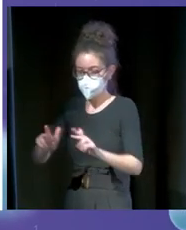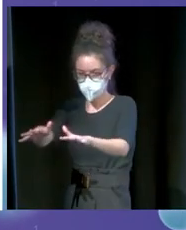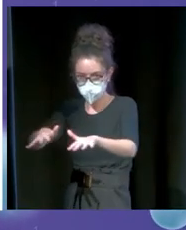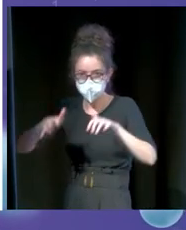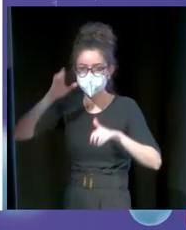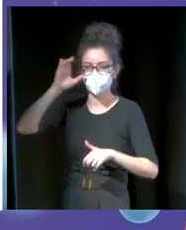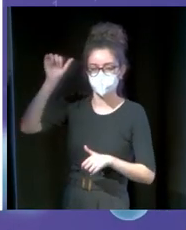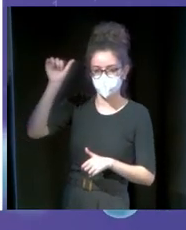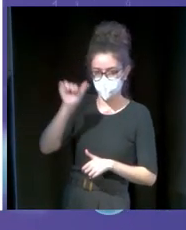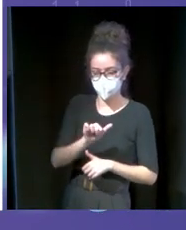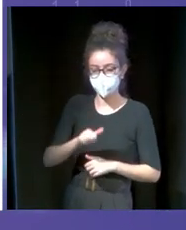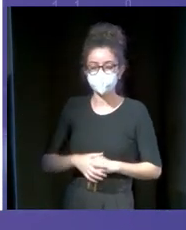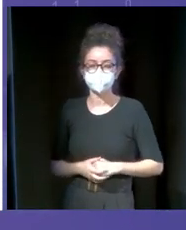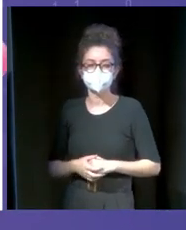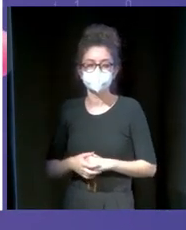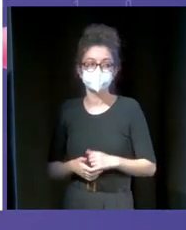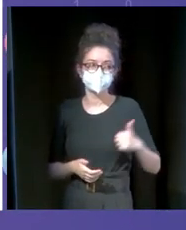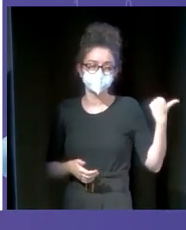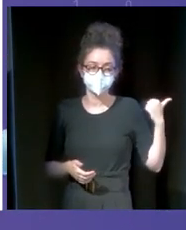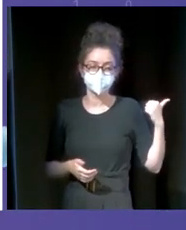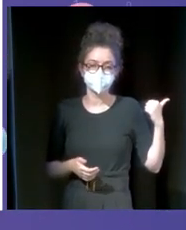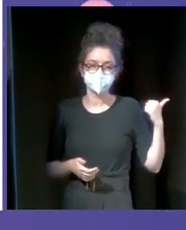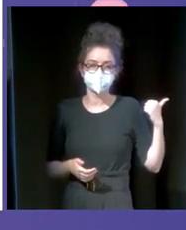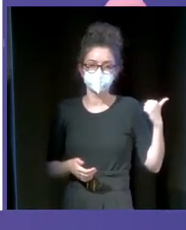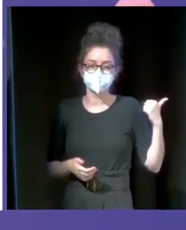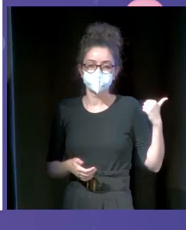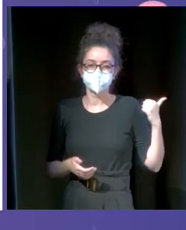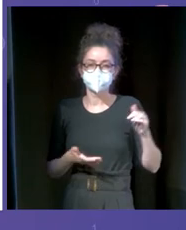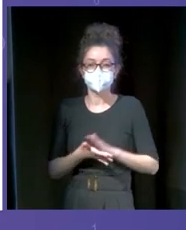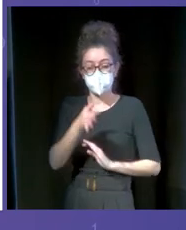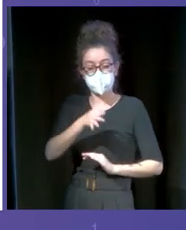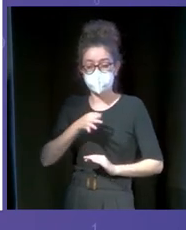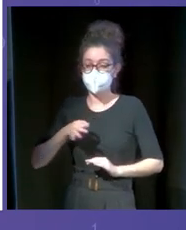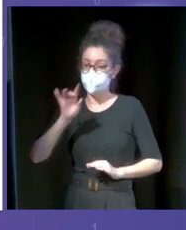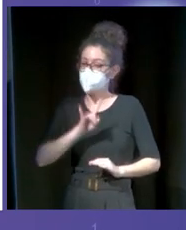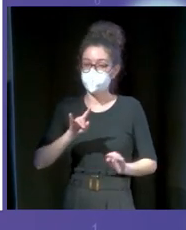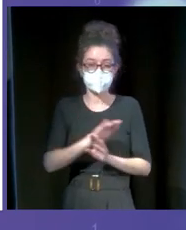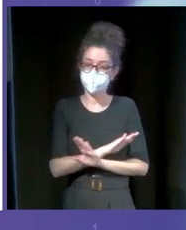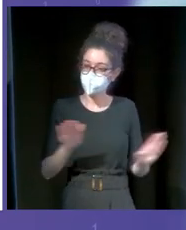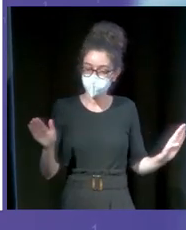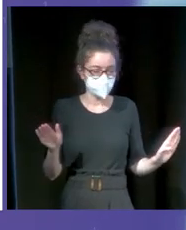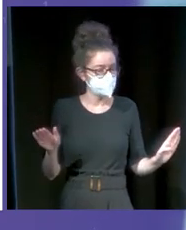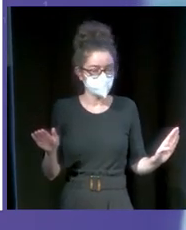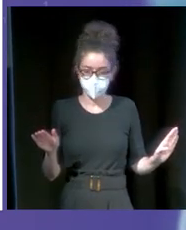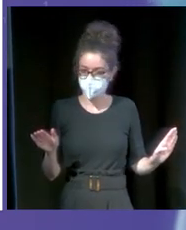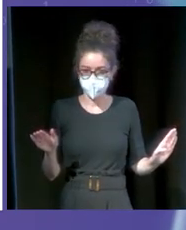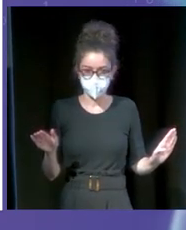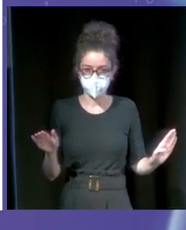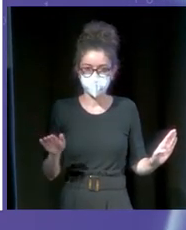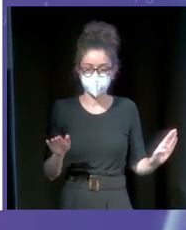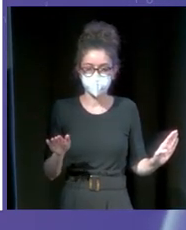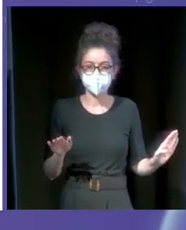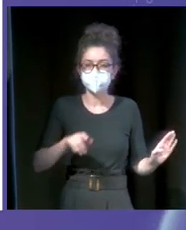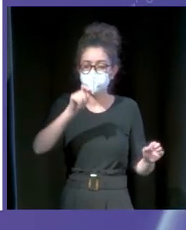Aquí queríamos que hubieseis un poco también lo que os decía antes. No nos hemos quedado en las islas. Tenemos, por supuesto, tenemos como clientes